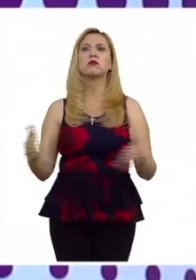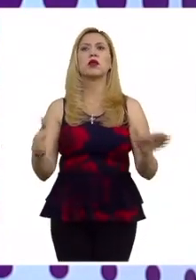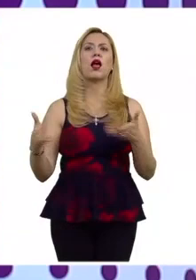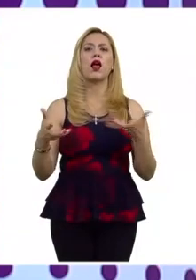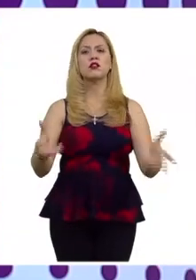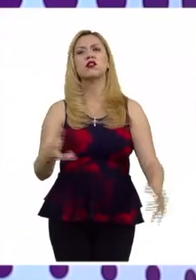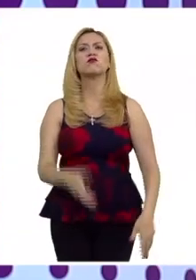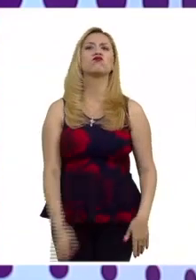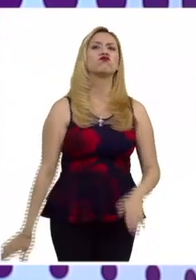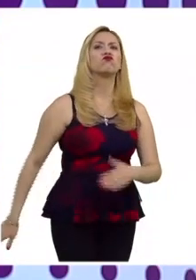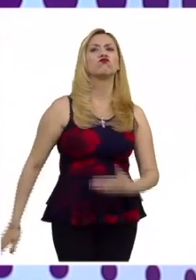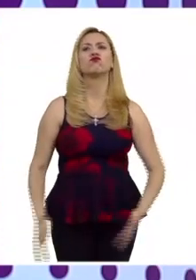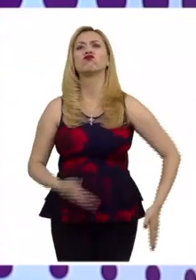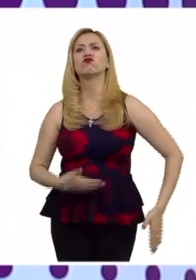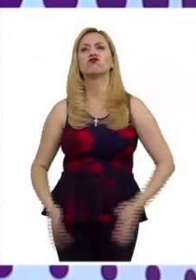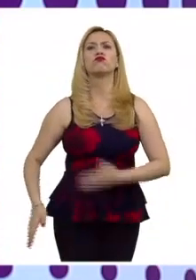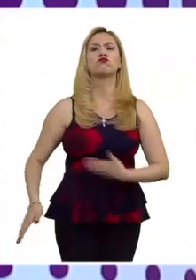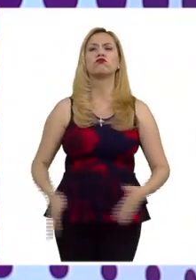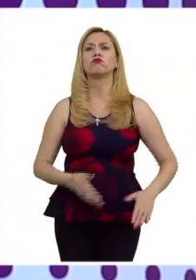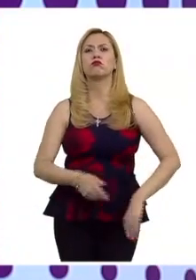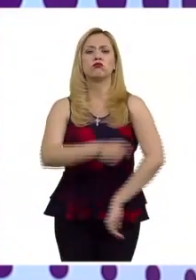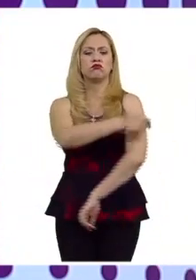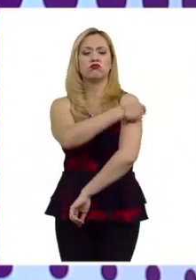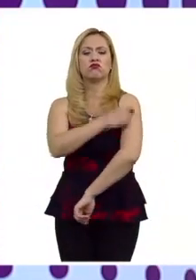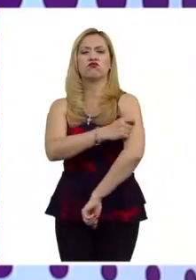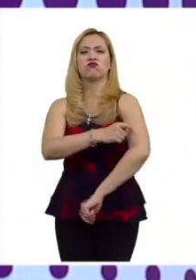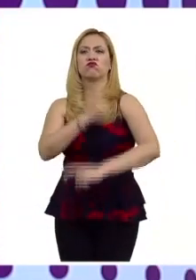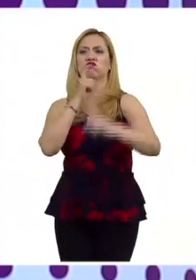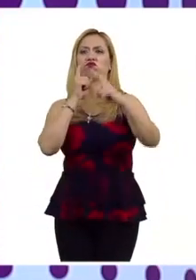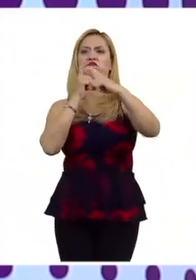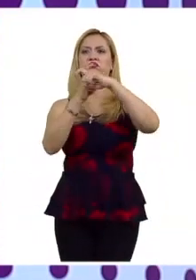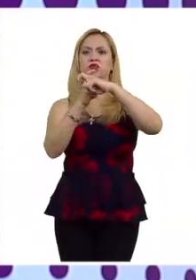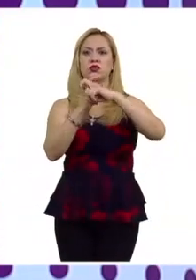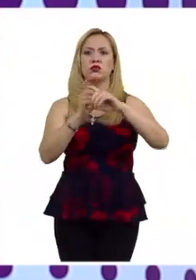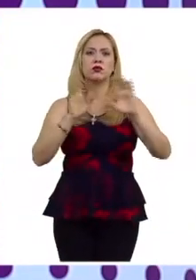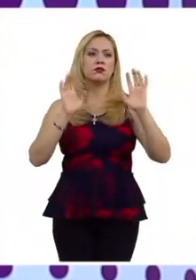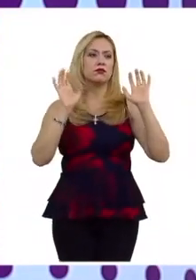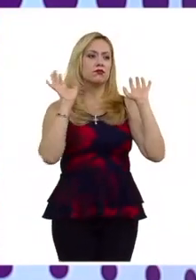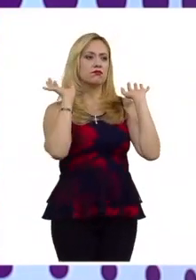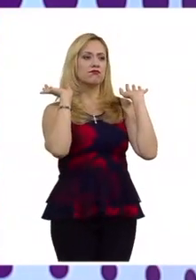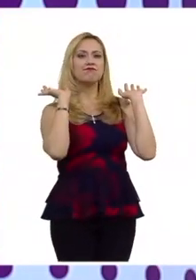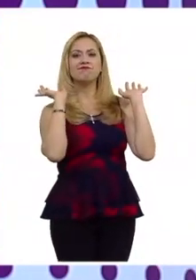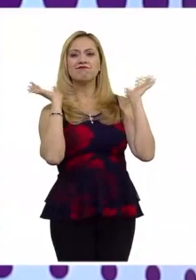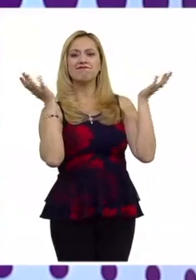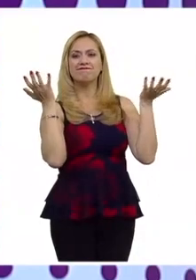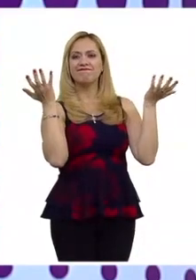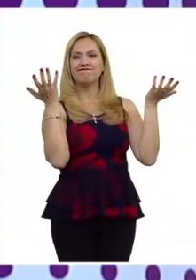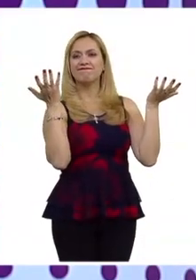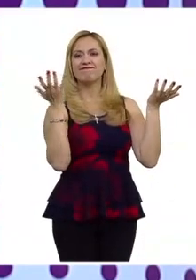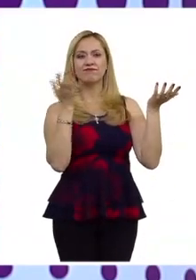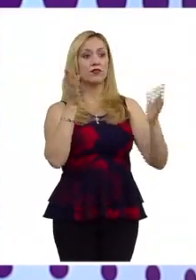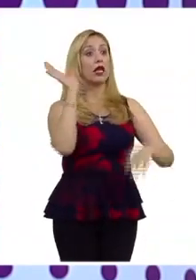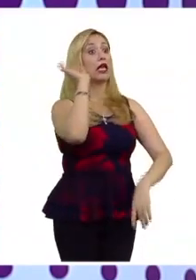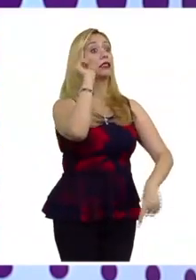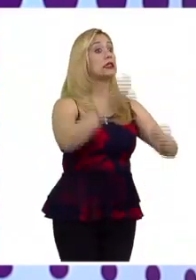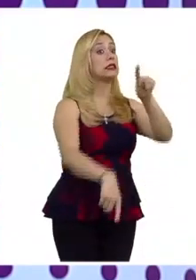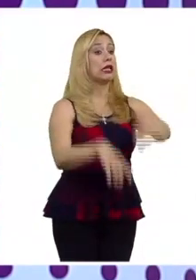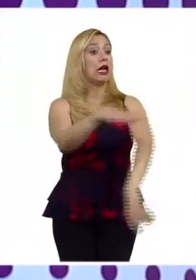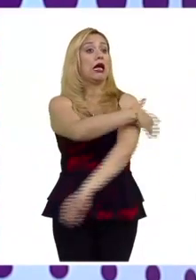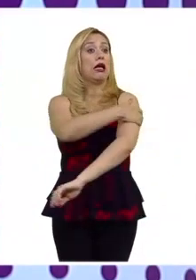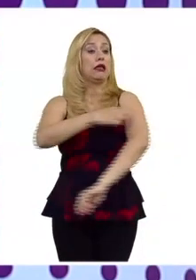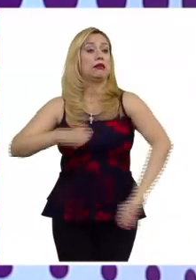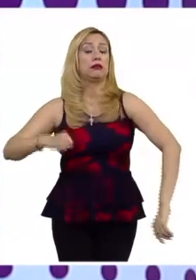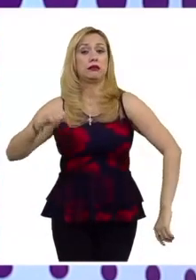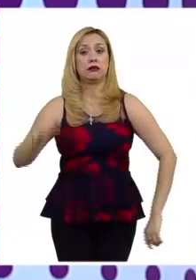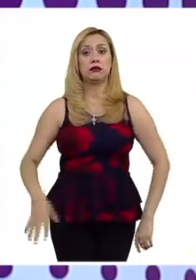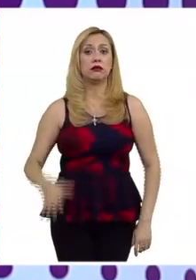la calle no se podría exigir sería un tratamiento distinto aquí es muy relevante que en los hechos del caso pues es un